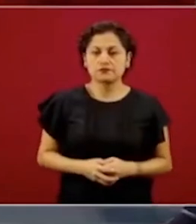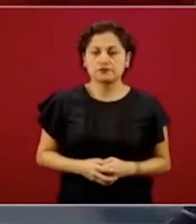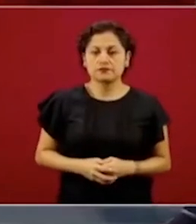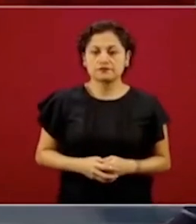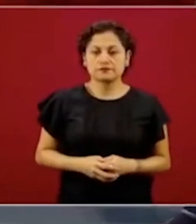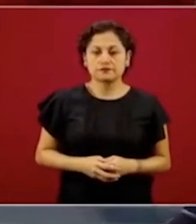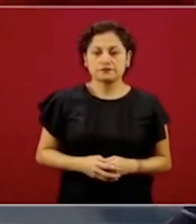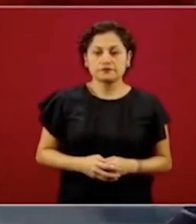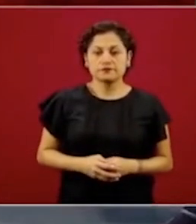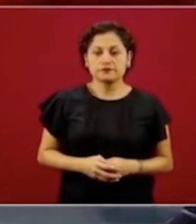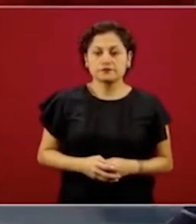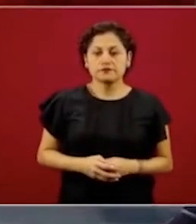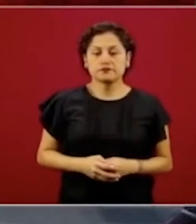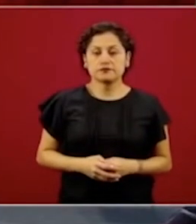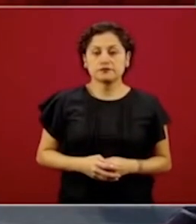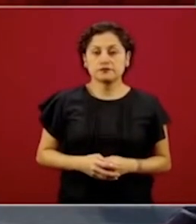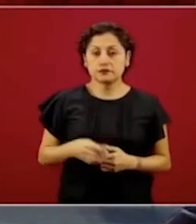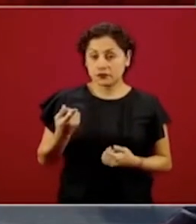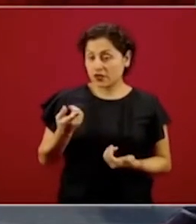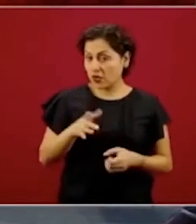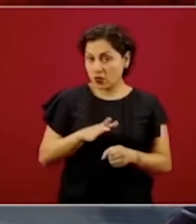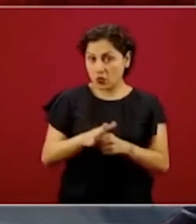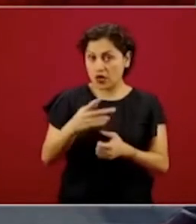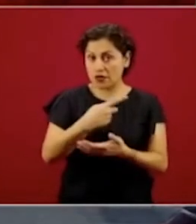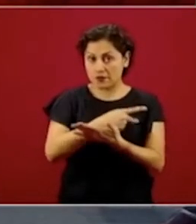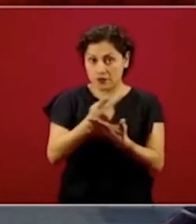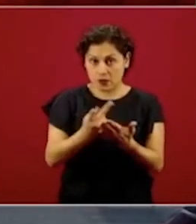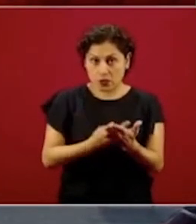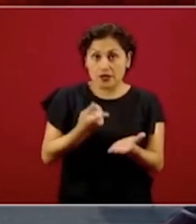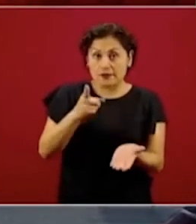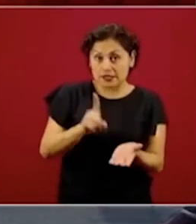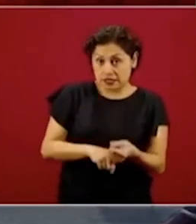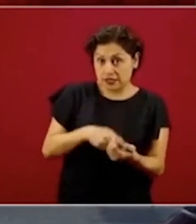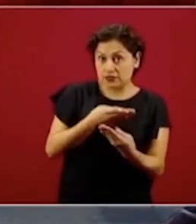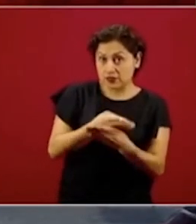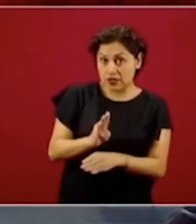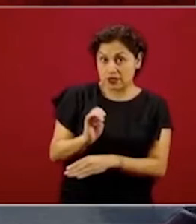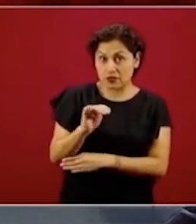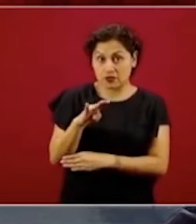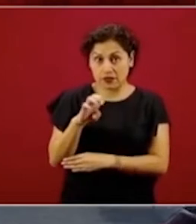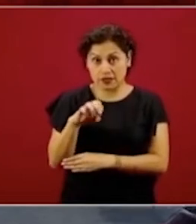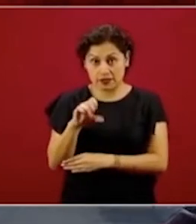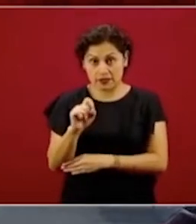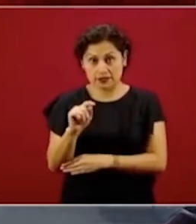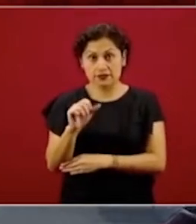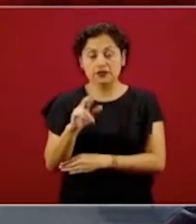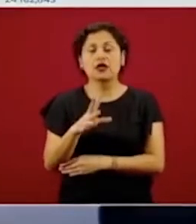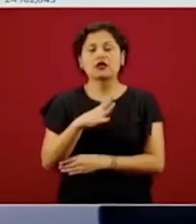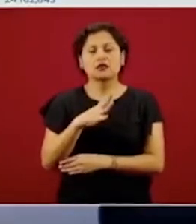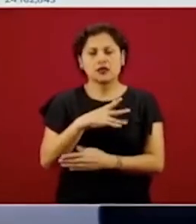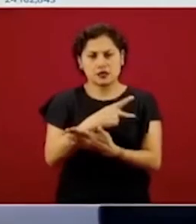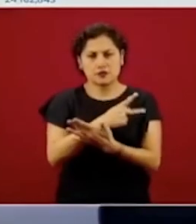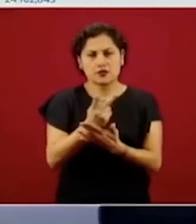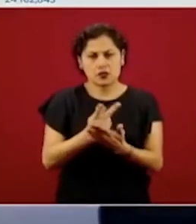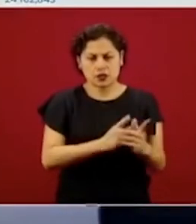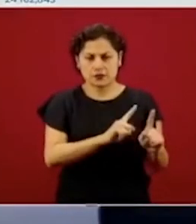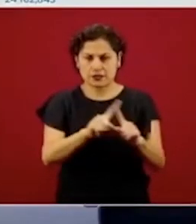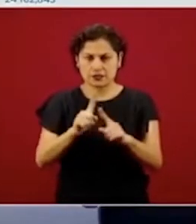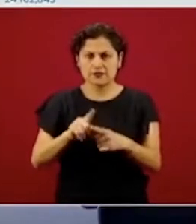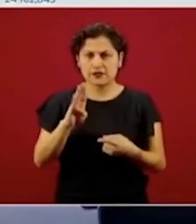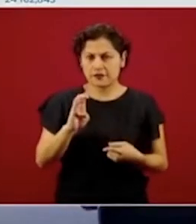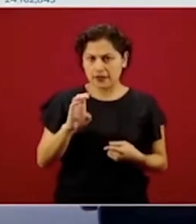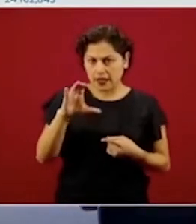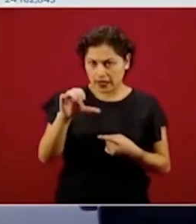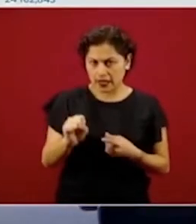Estos son los programas que actualmente el banco está dispersando. Tenemos las becas de Educación Superior Benito Juárez, tenemos